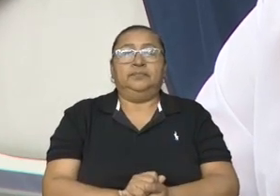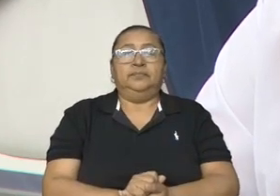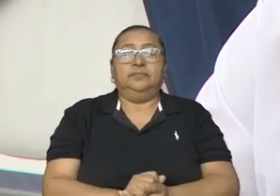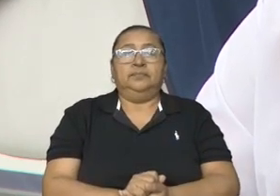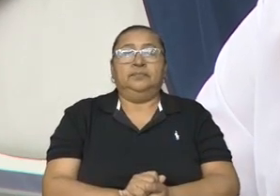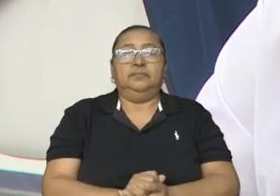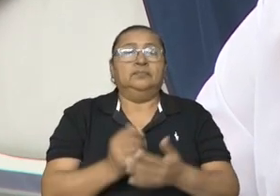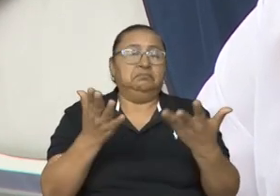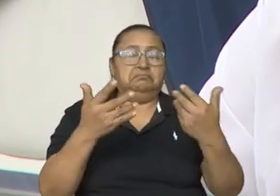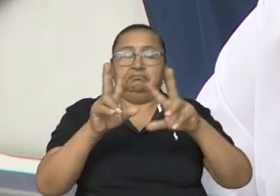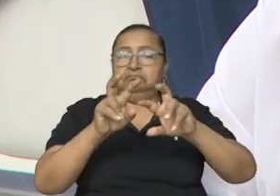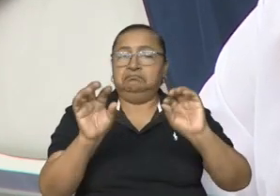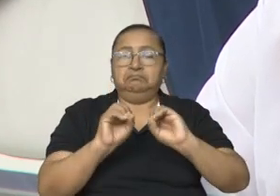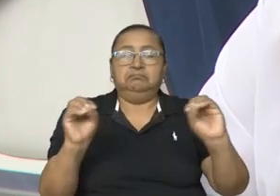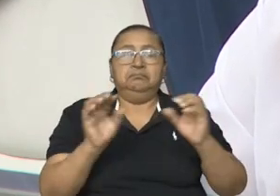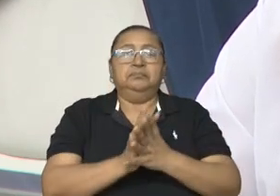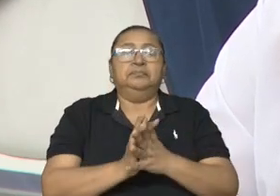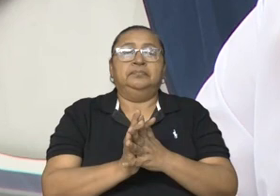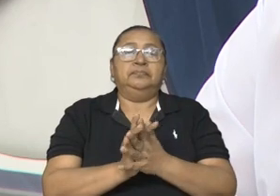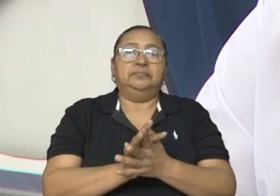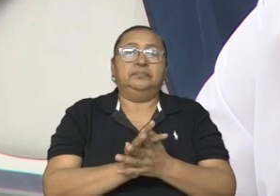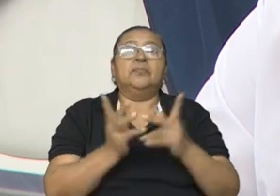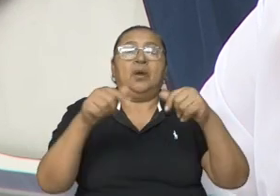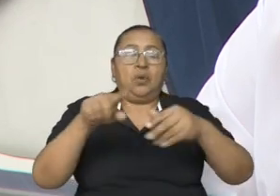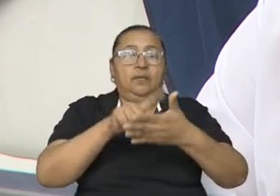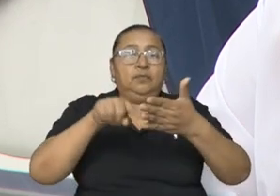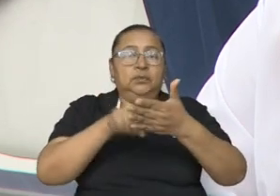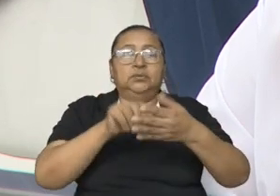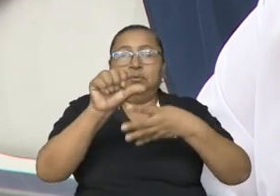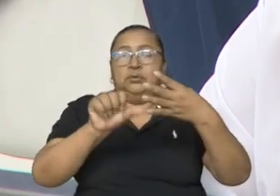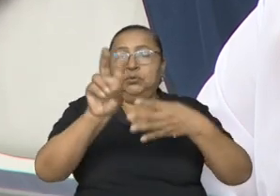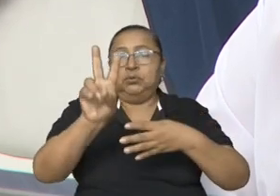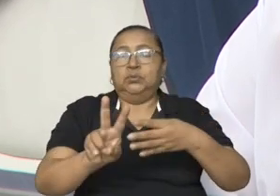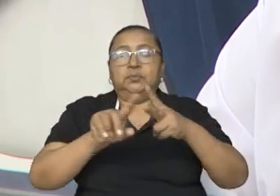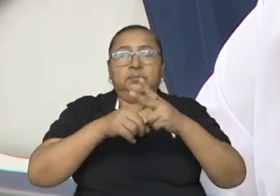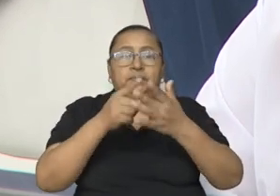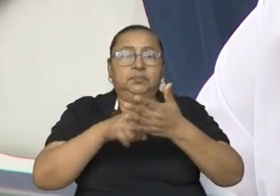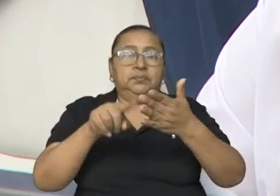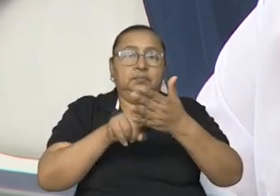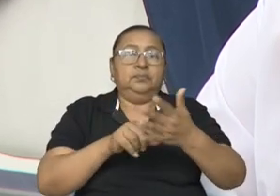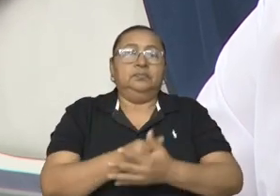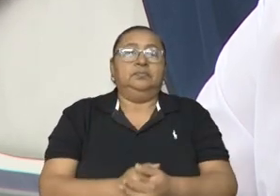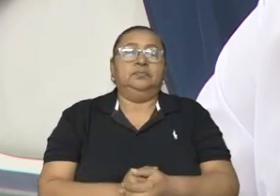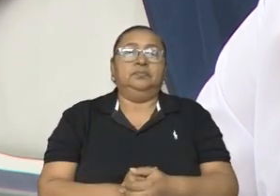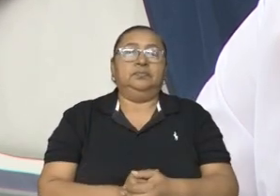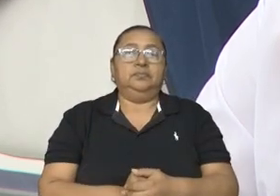No hay observaciones. A votación el artículo segundo. Se abre la votación.